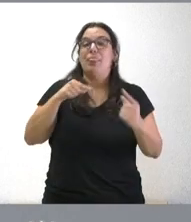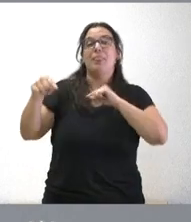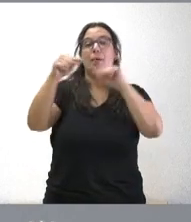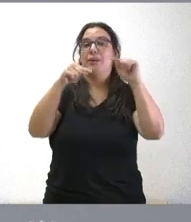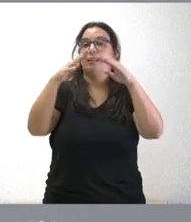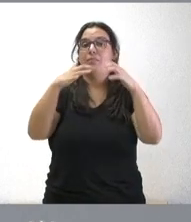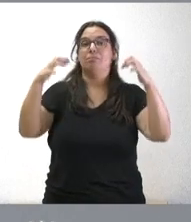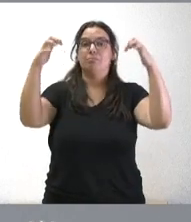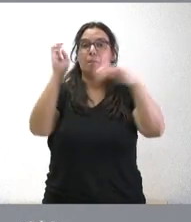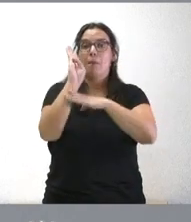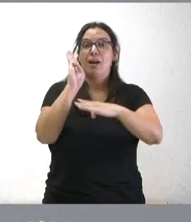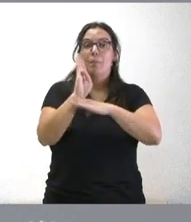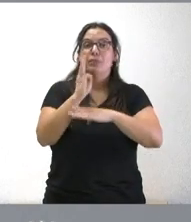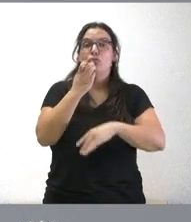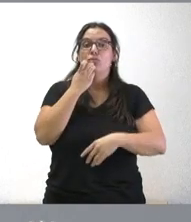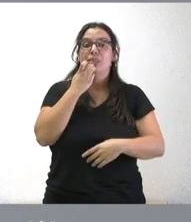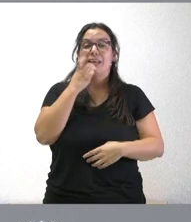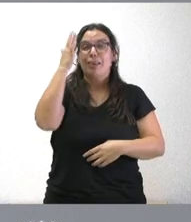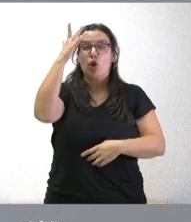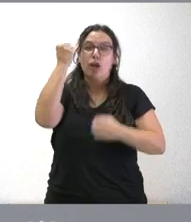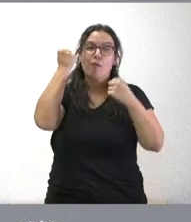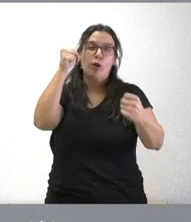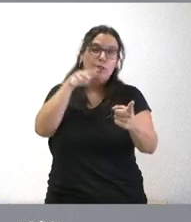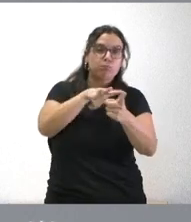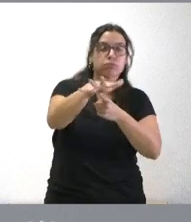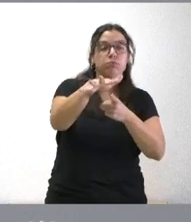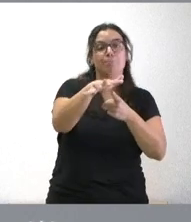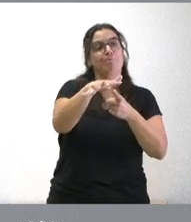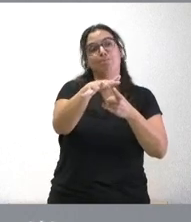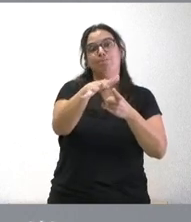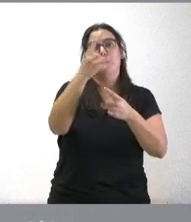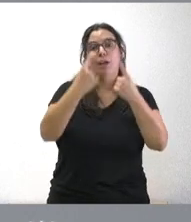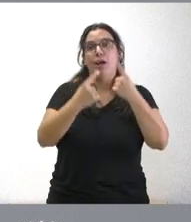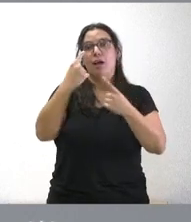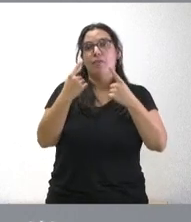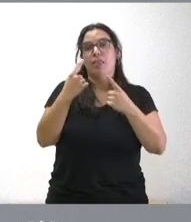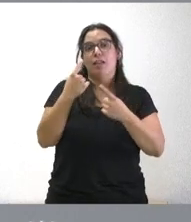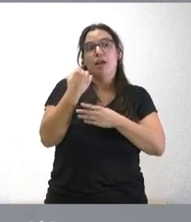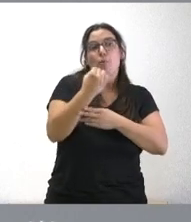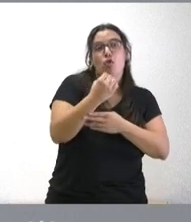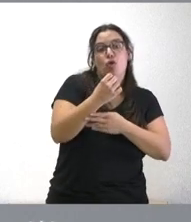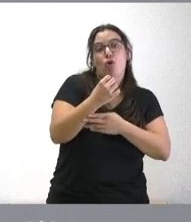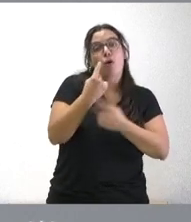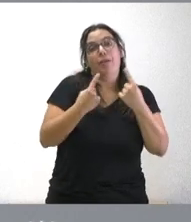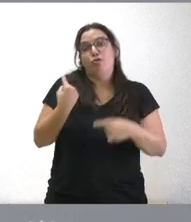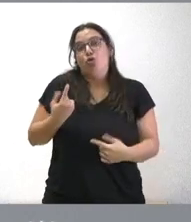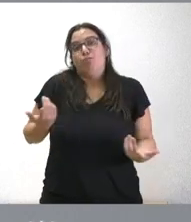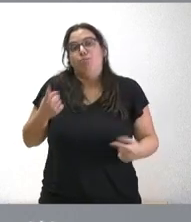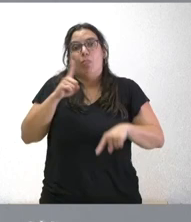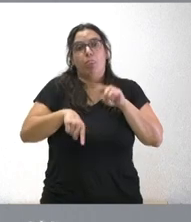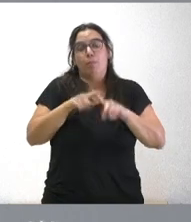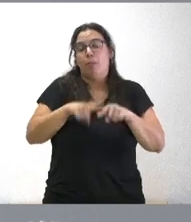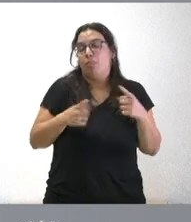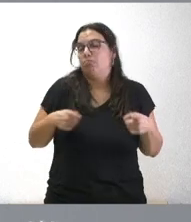cuando alguien hace propuestas muy ideológicas pues a veces cuentas con el apoyo de otros grupos y a veces te quedas solo como